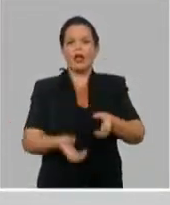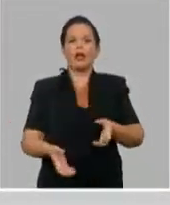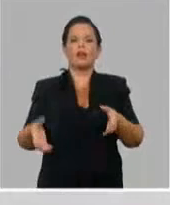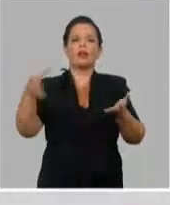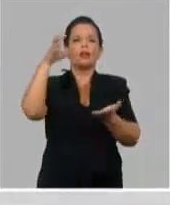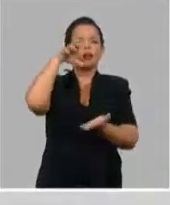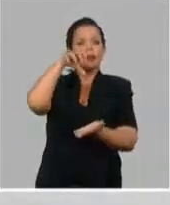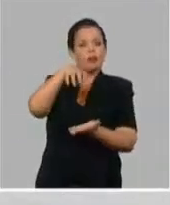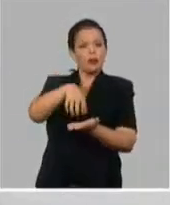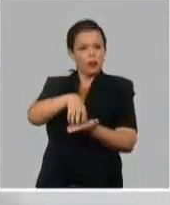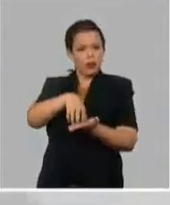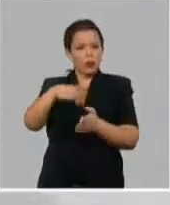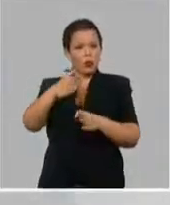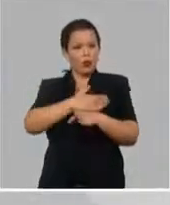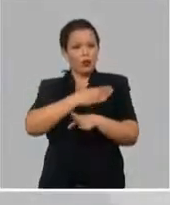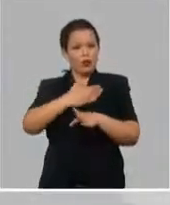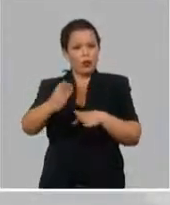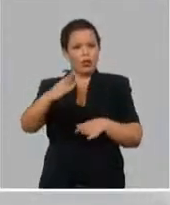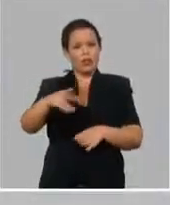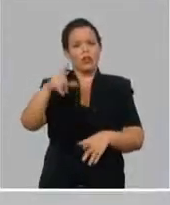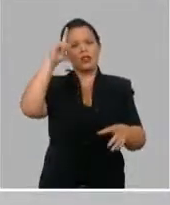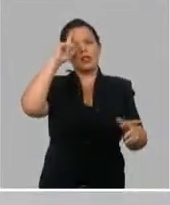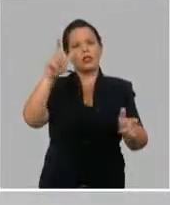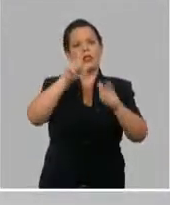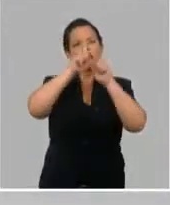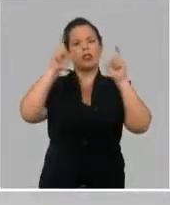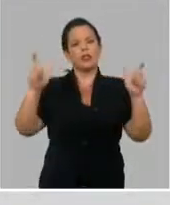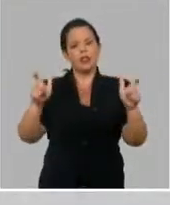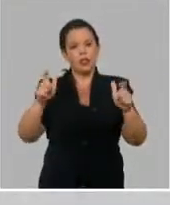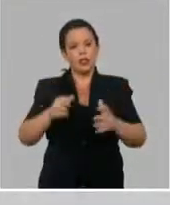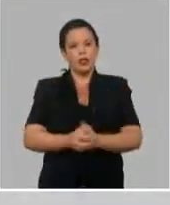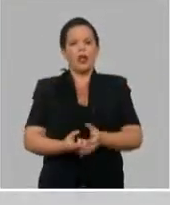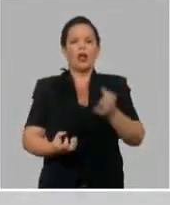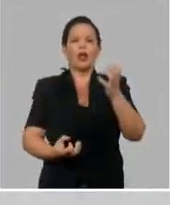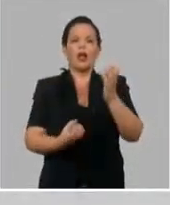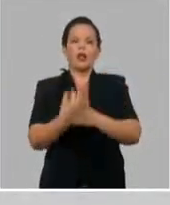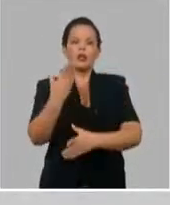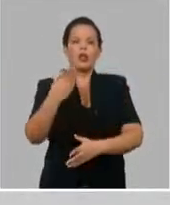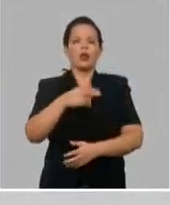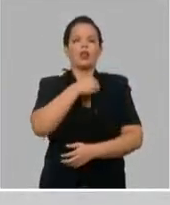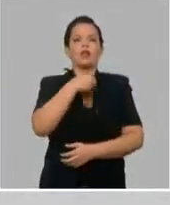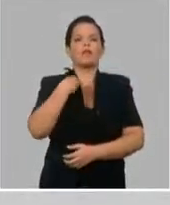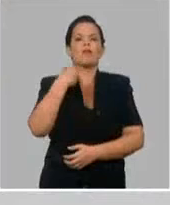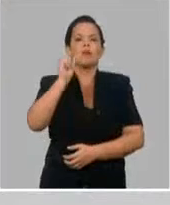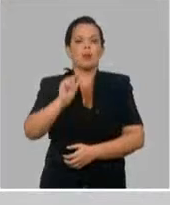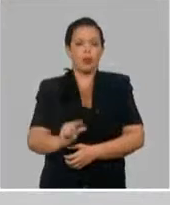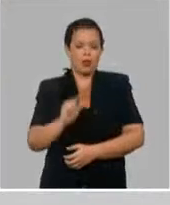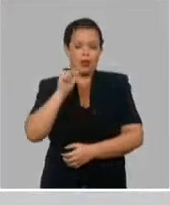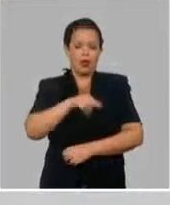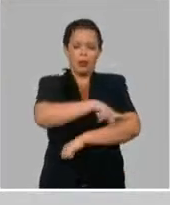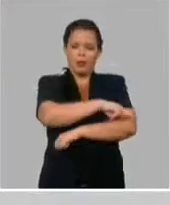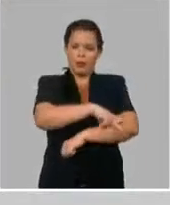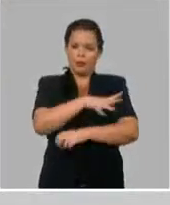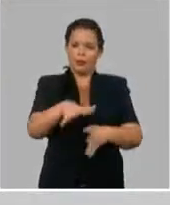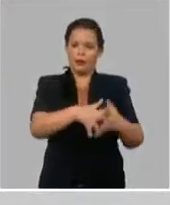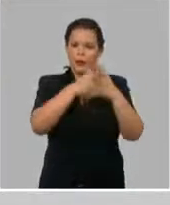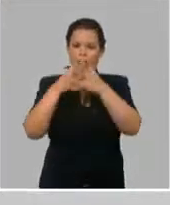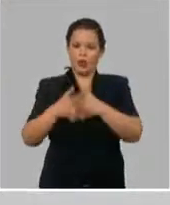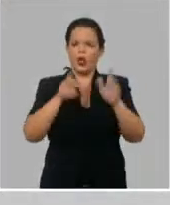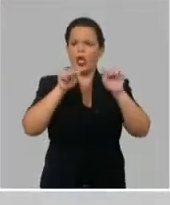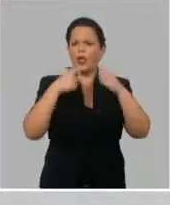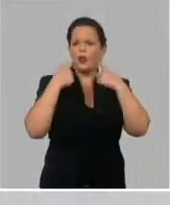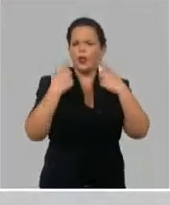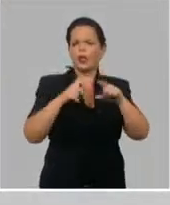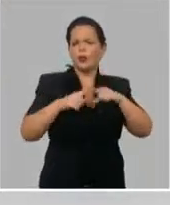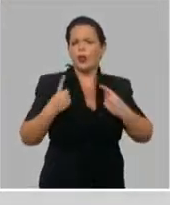Academias de Ciencia, Ingeniería y Medicina de Estados Unidos. Pero qué cosa es interesante, que en ese reporte